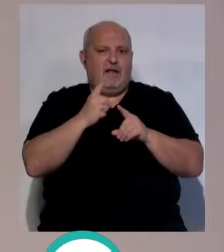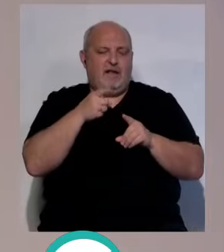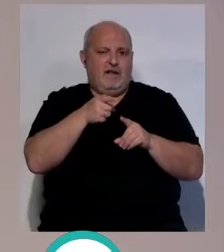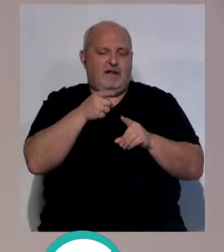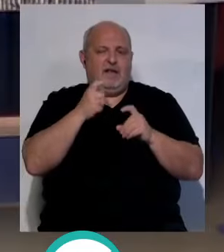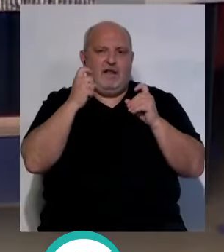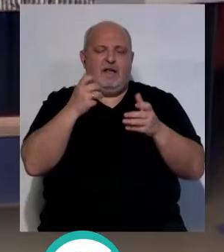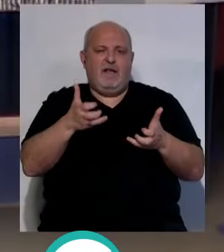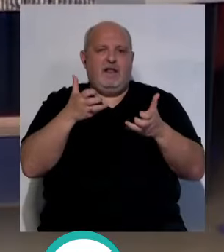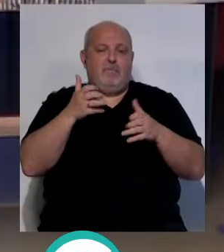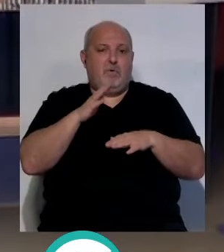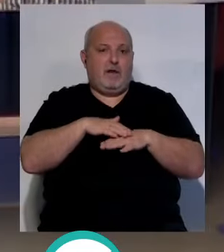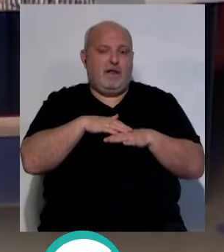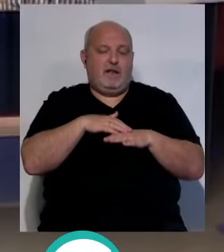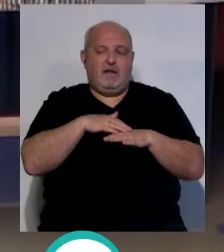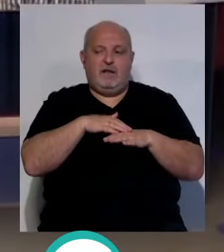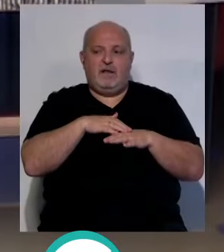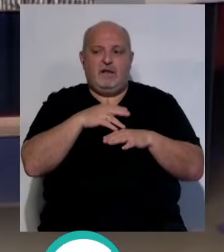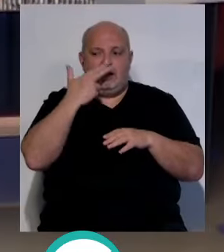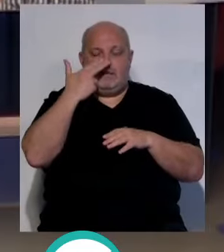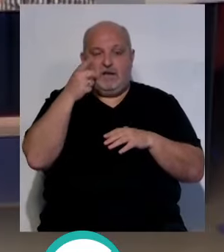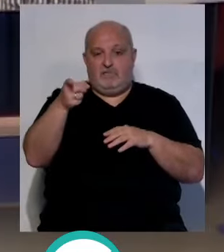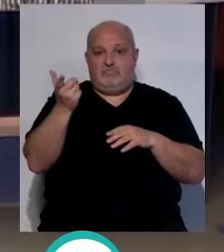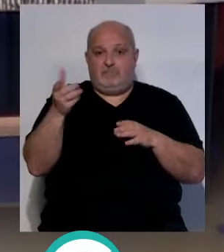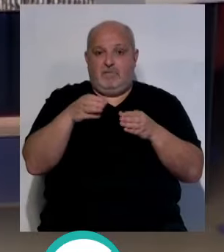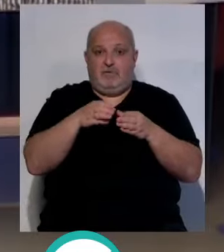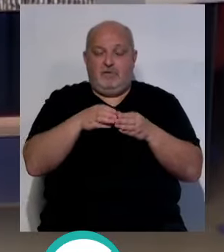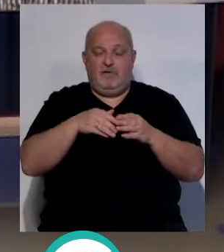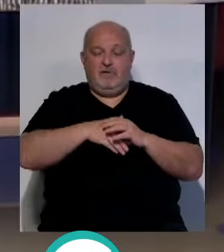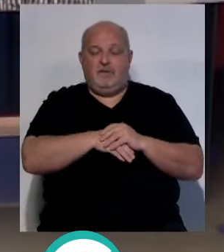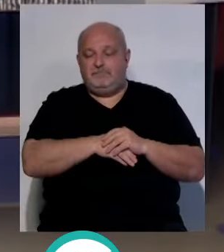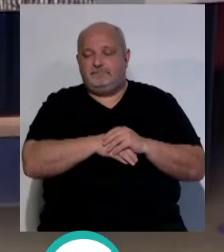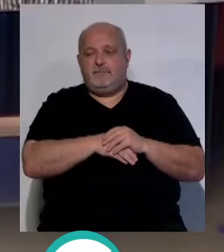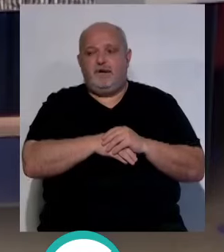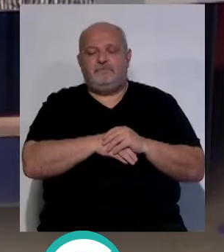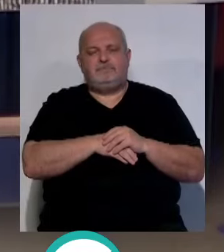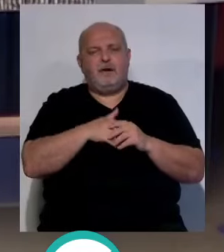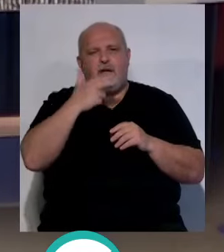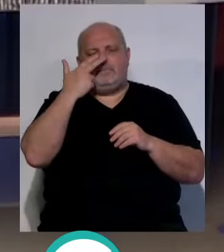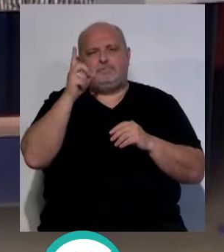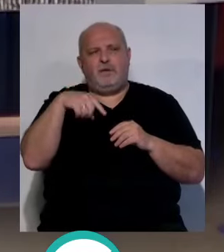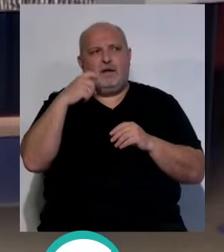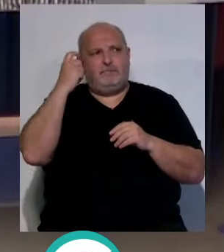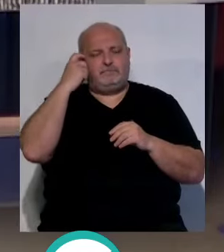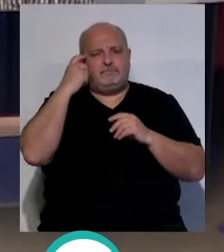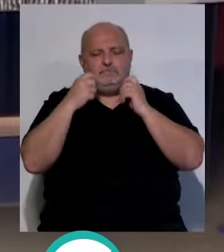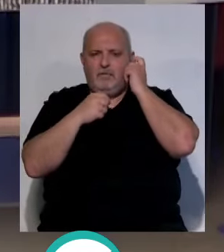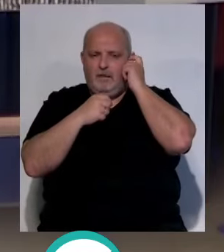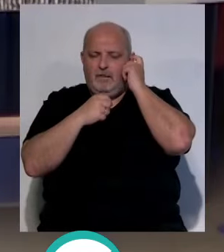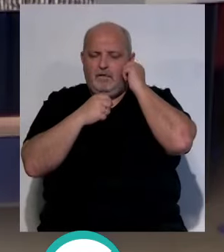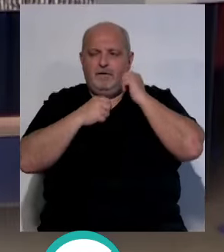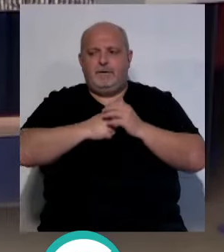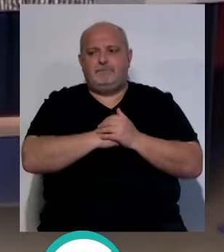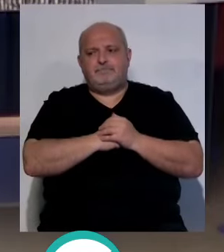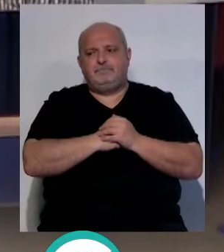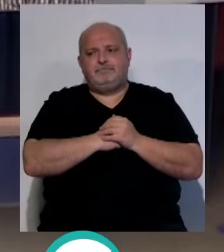a intentar ganar el partido porque le interesa a ella y también lo interesa a nosotros el Cádiz. Nos interesa también, ya que estamos con